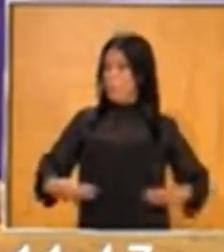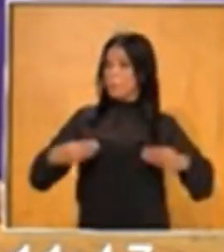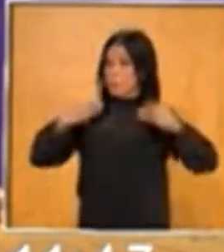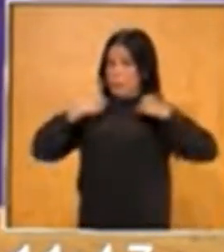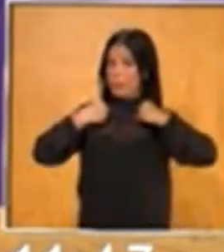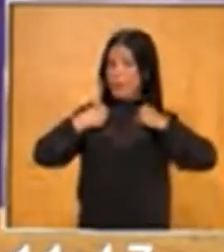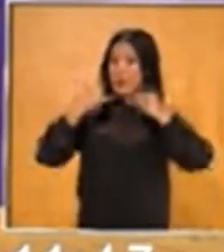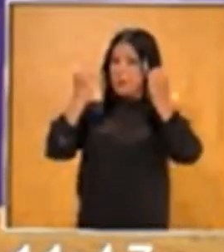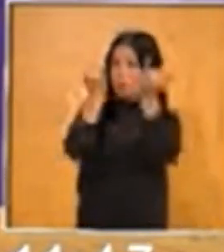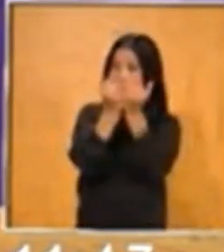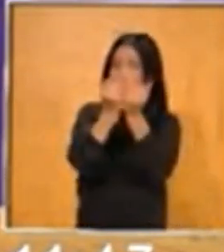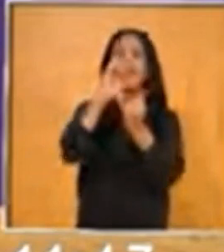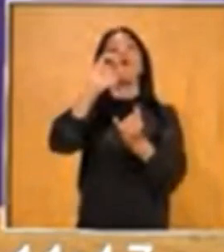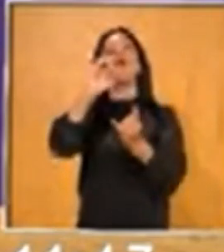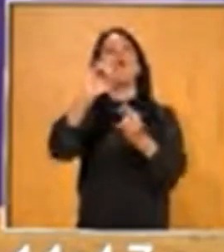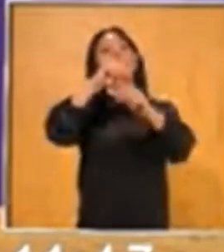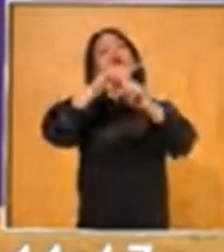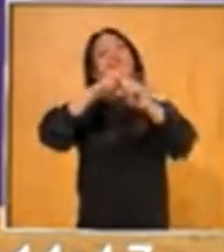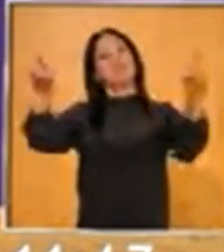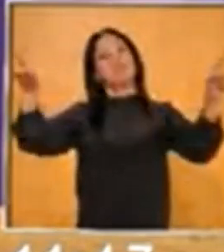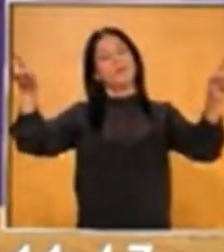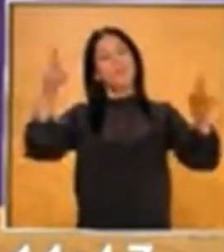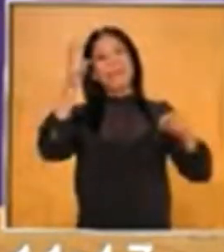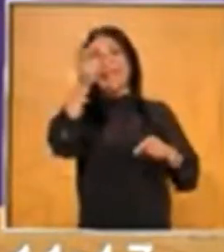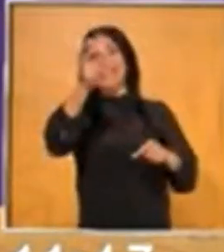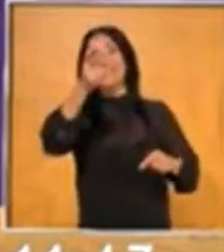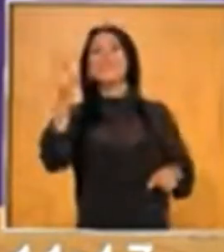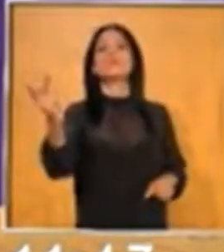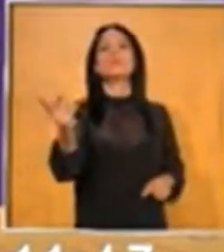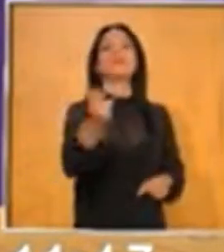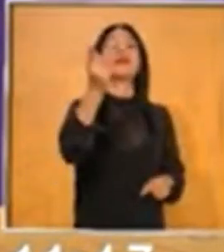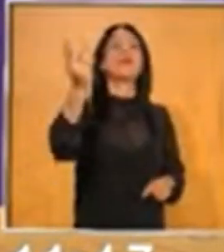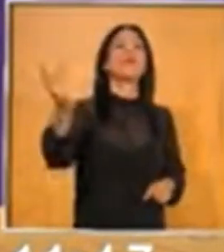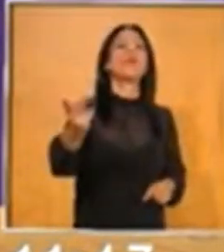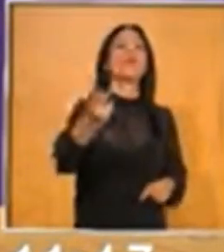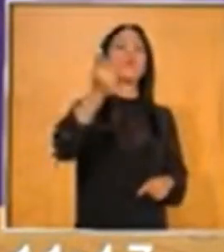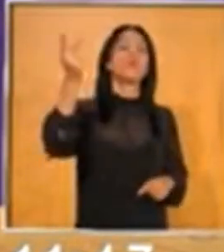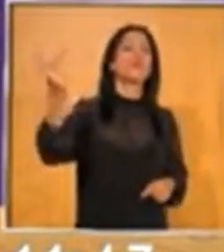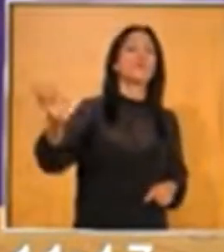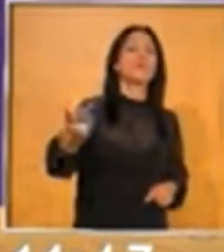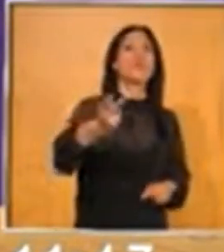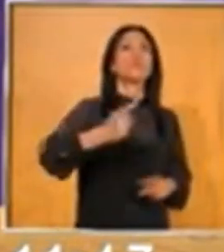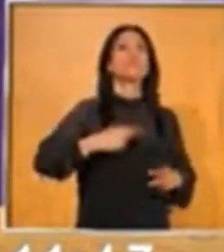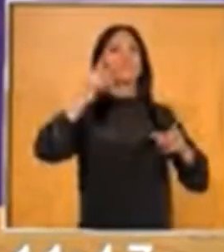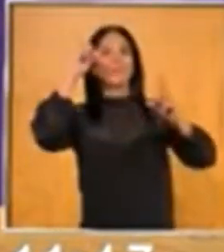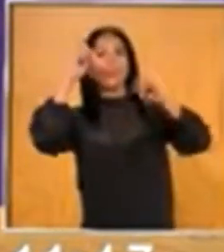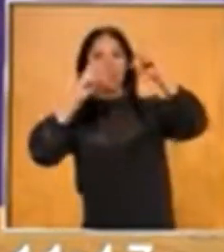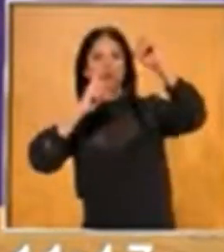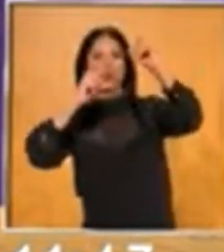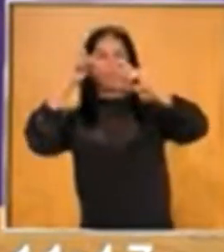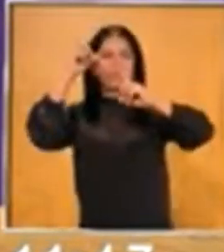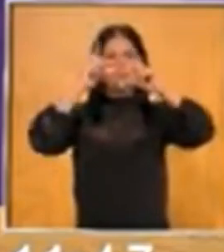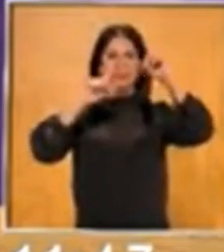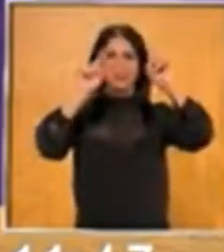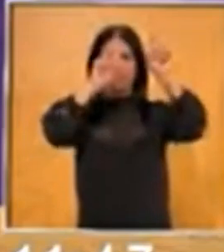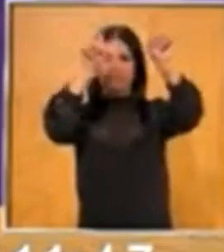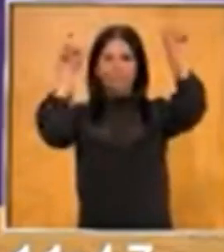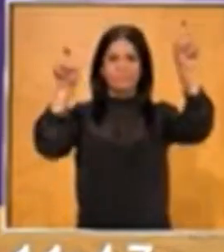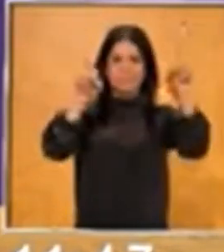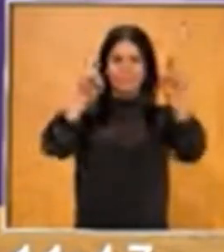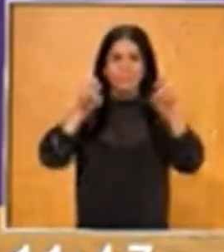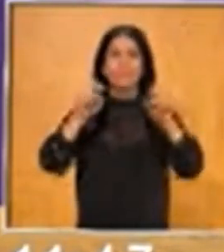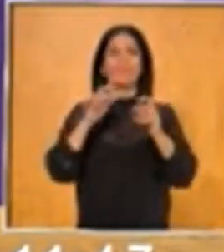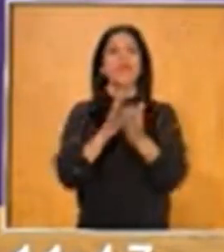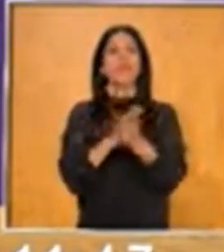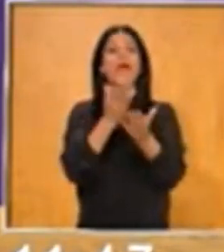Estas preguntas nos van a ayudar para situarnos en el tema sobre el que vamos a hablar. Ahora, después de estas cuestiones,